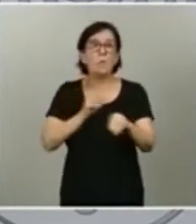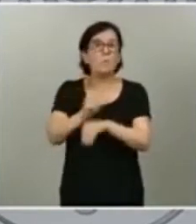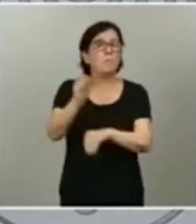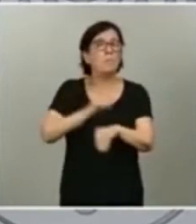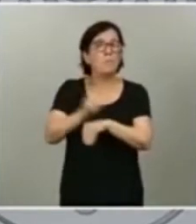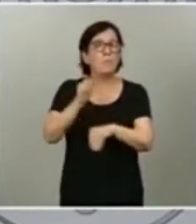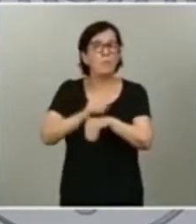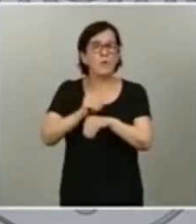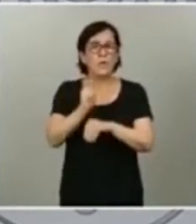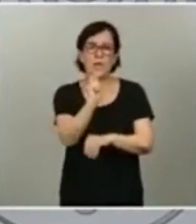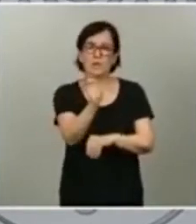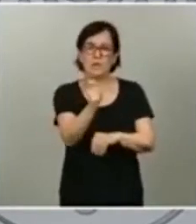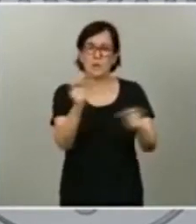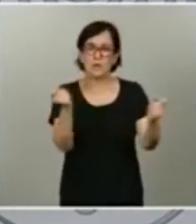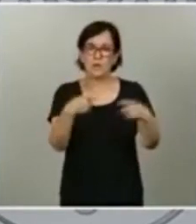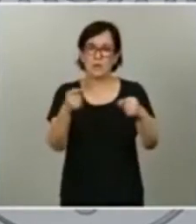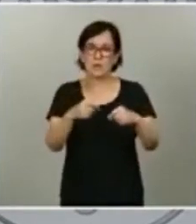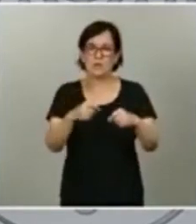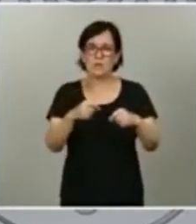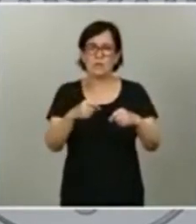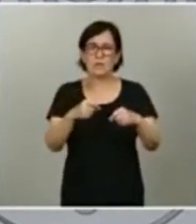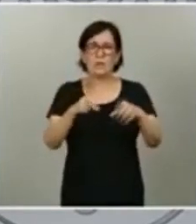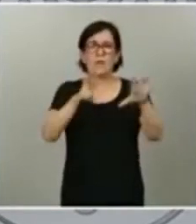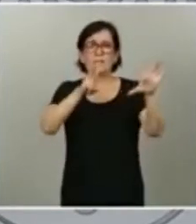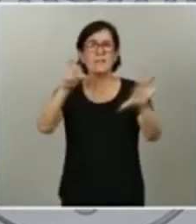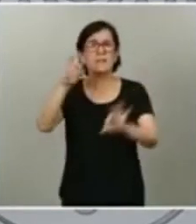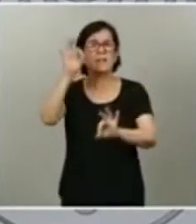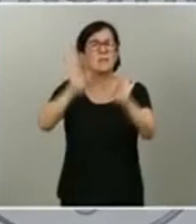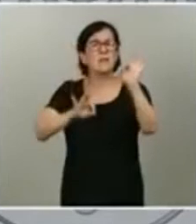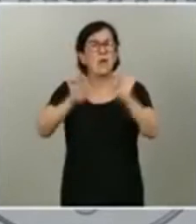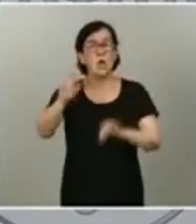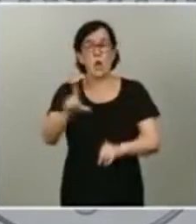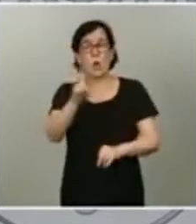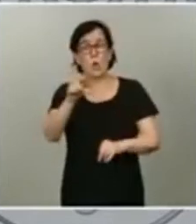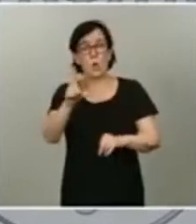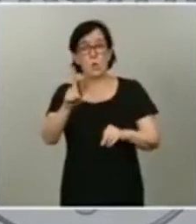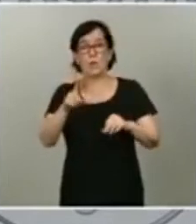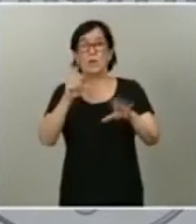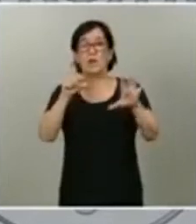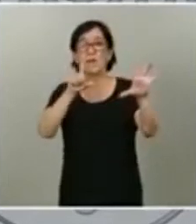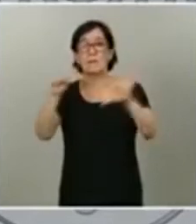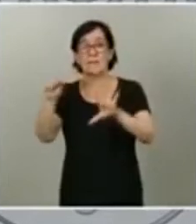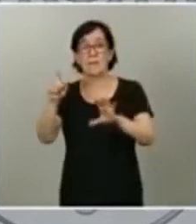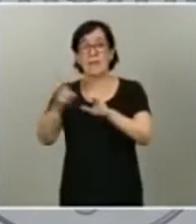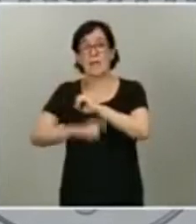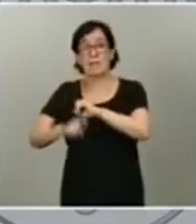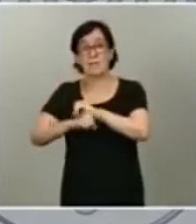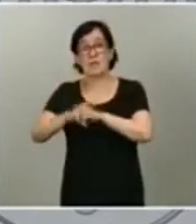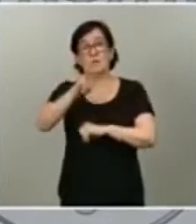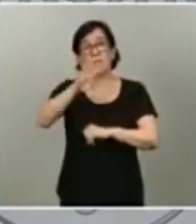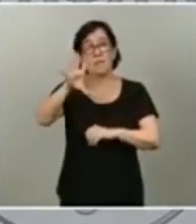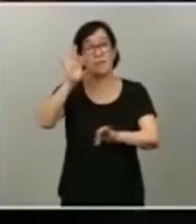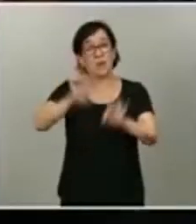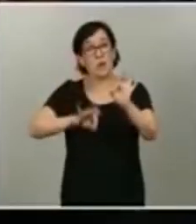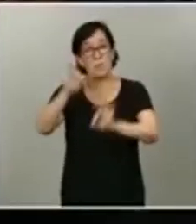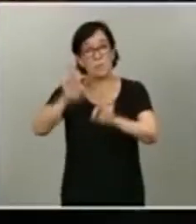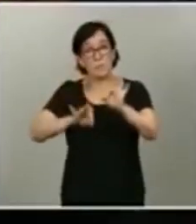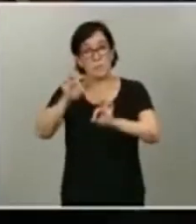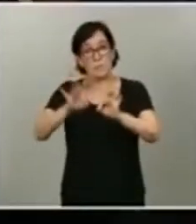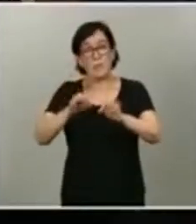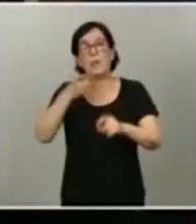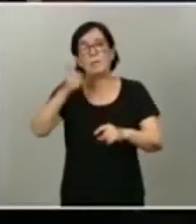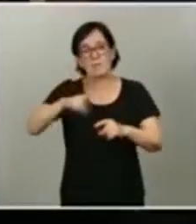cotizaciones del 70% en julio, 60% en agosto y 35% en el mes de septiembre.